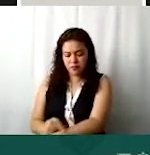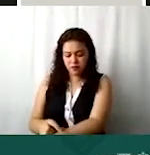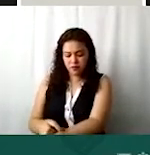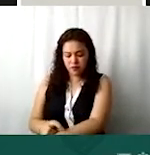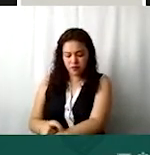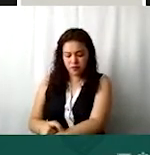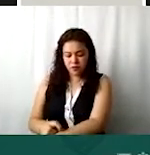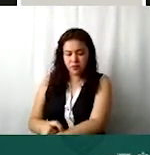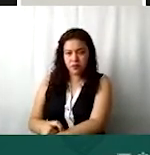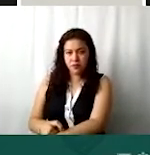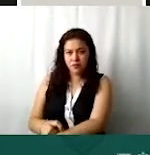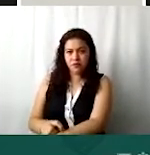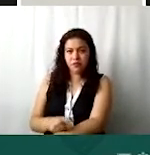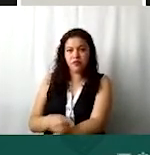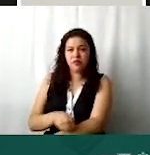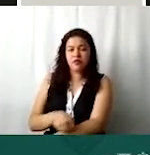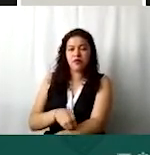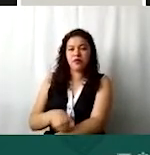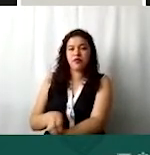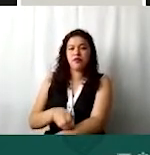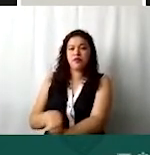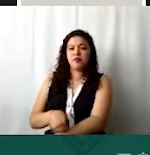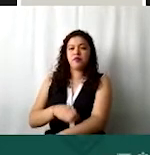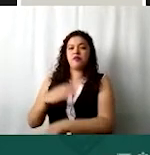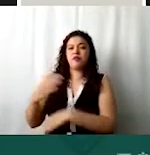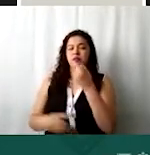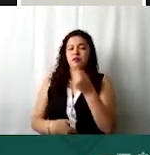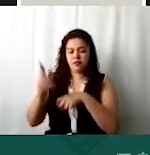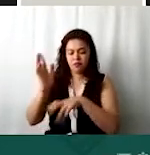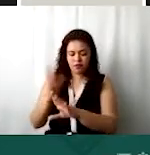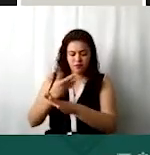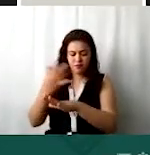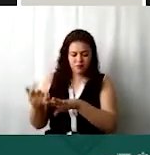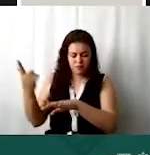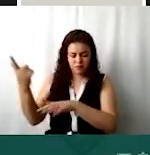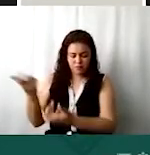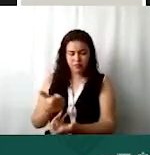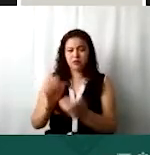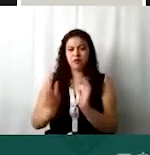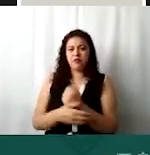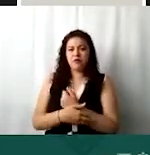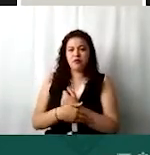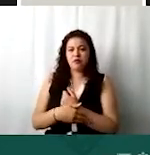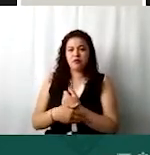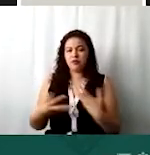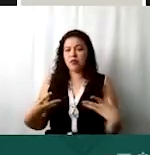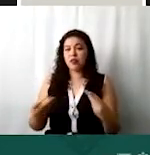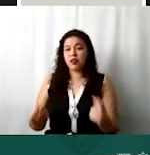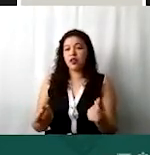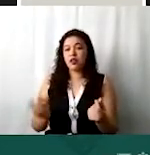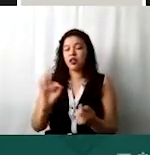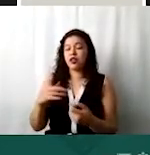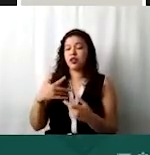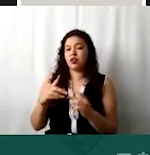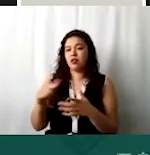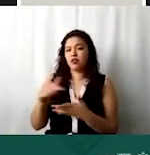damos aquí terminar y aquí ya nos aparece nuestro proyecto de financiamiento. En este caso de ingresos si tú tienes un inmueble